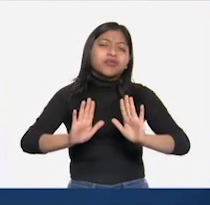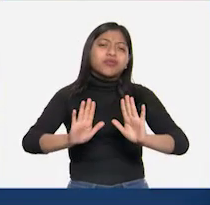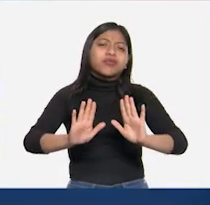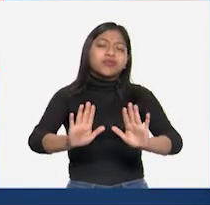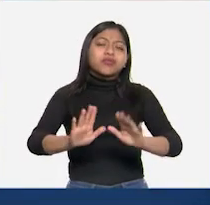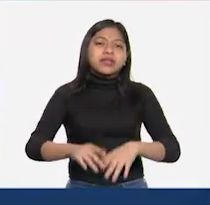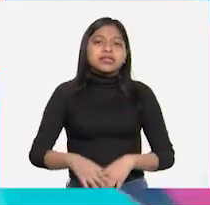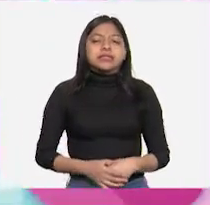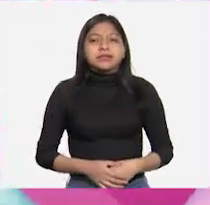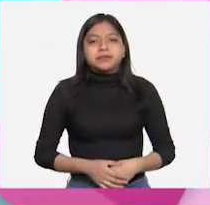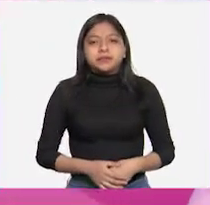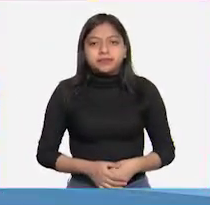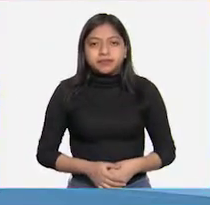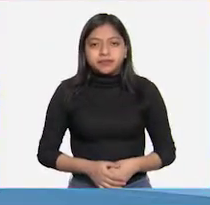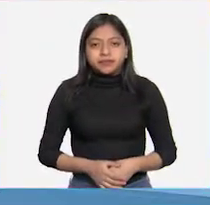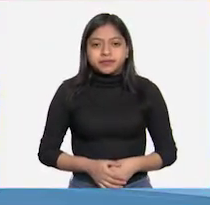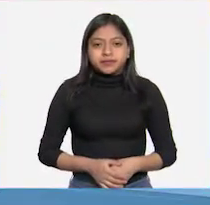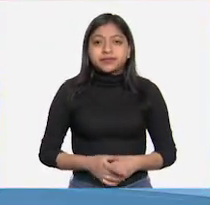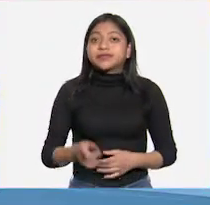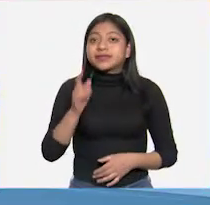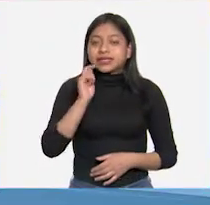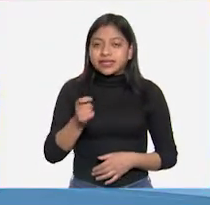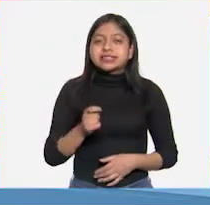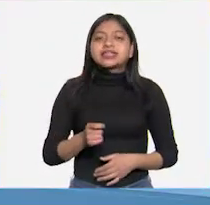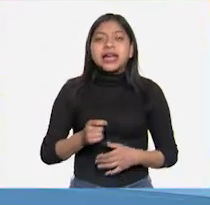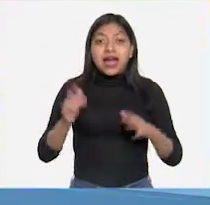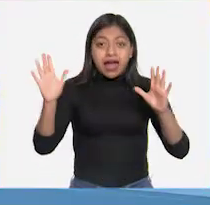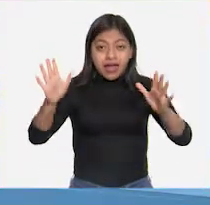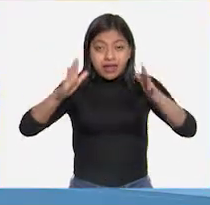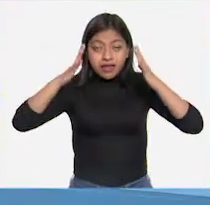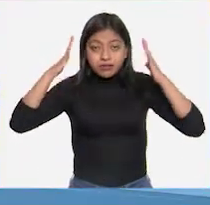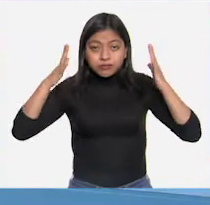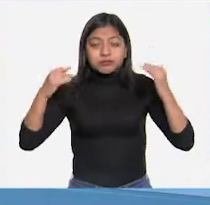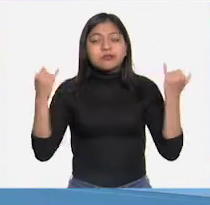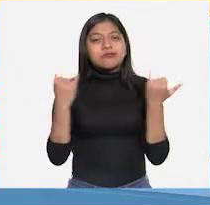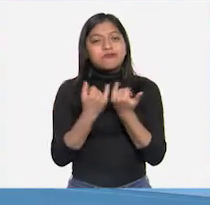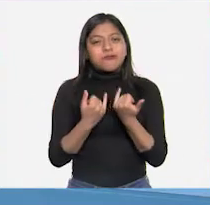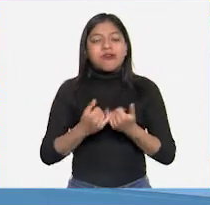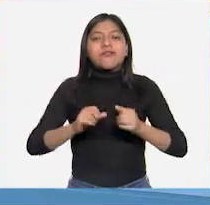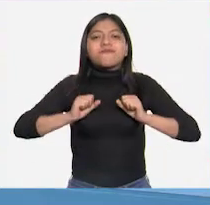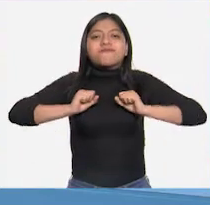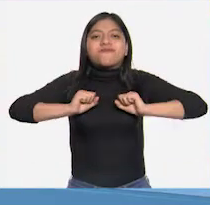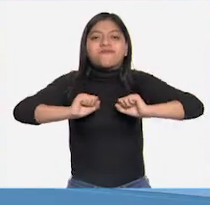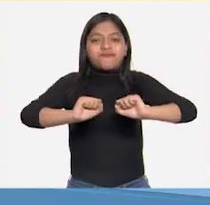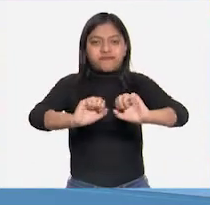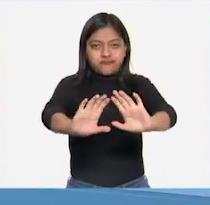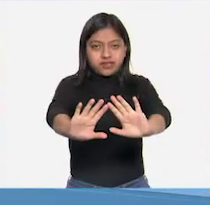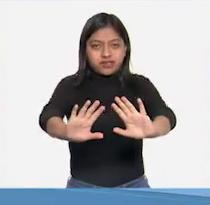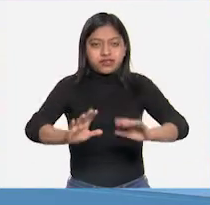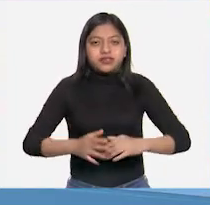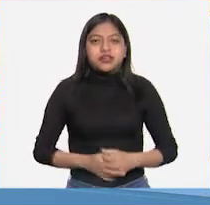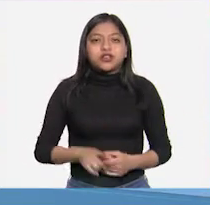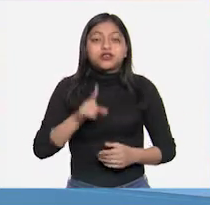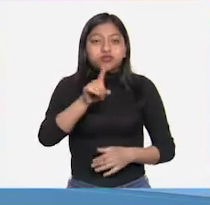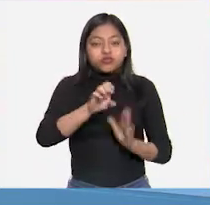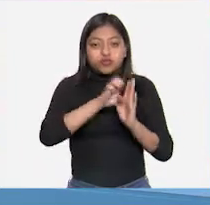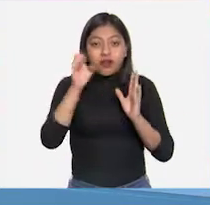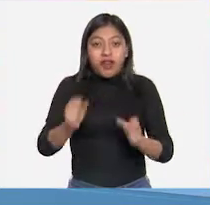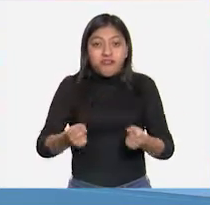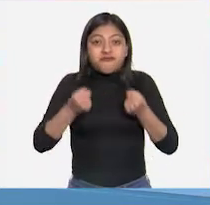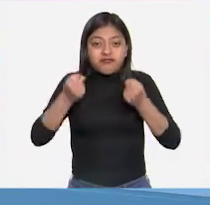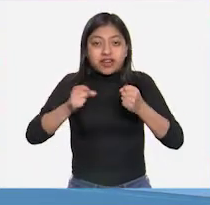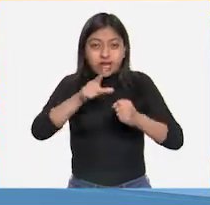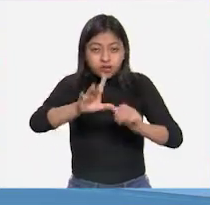La segunda ley de Newton relaciona la aceleración con la fuerza. Eso quiere decir que cuanto más fuertemente